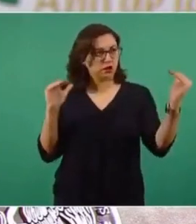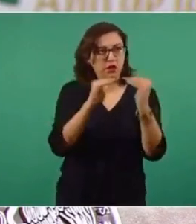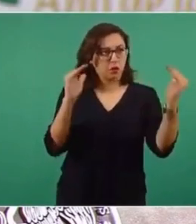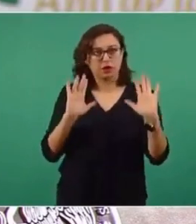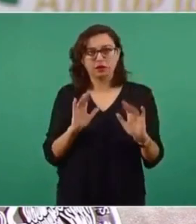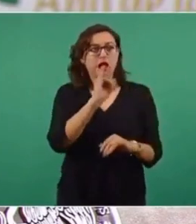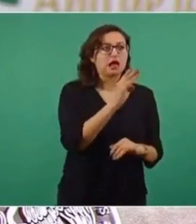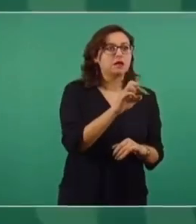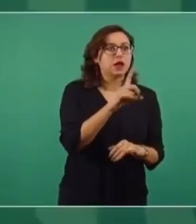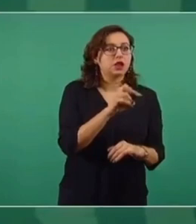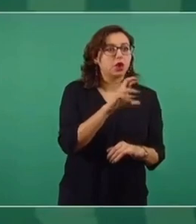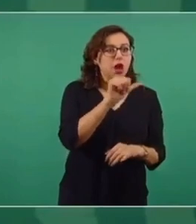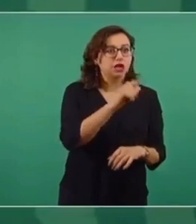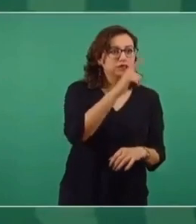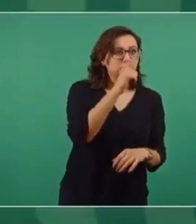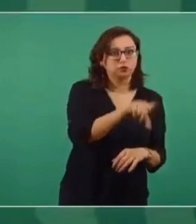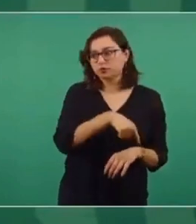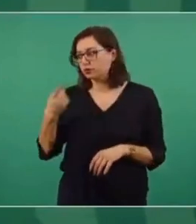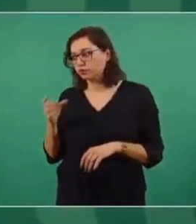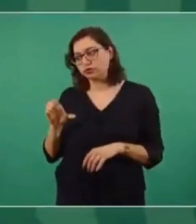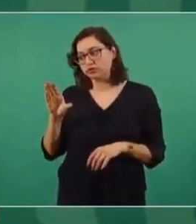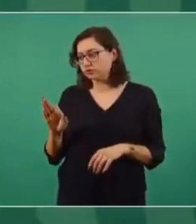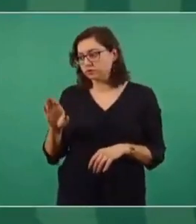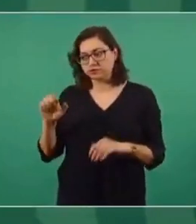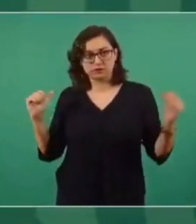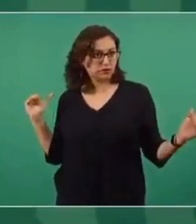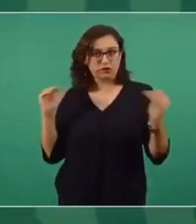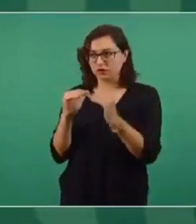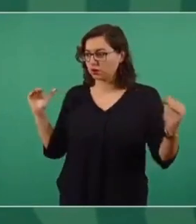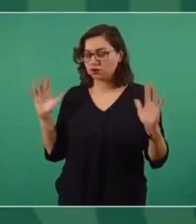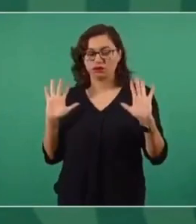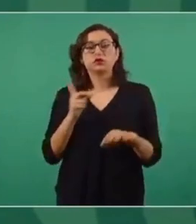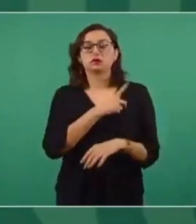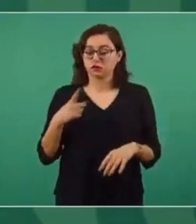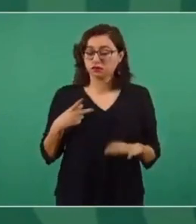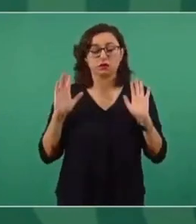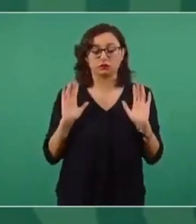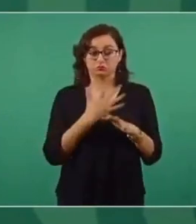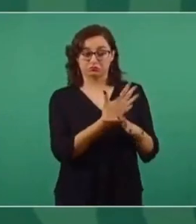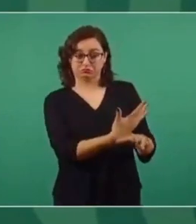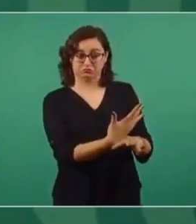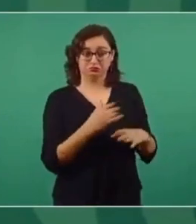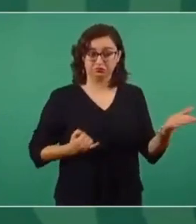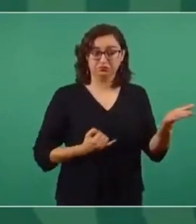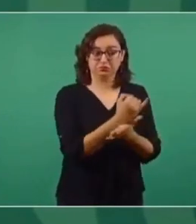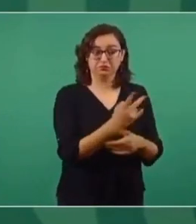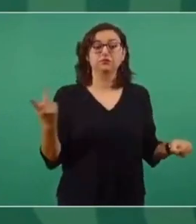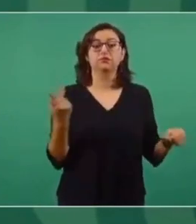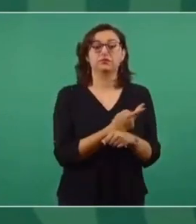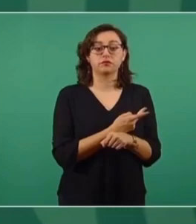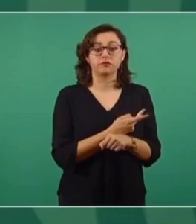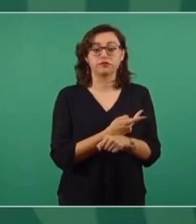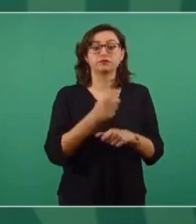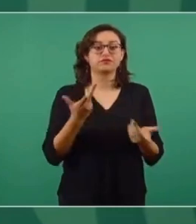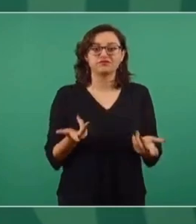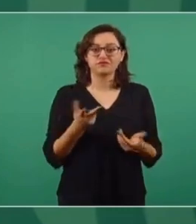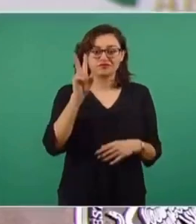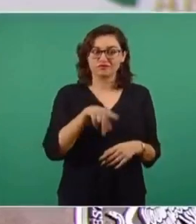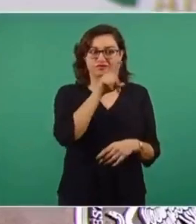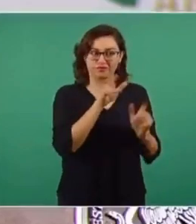Federal de Electricidad, así también se abandonó a la Comisión Federal de Electricidad y a Pemex